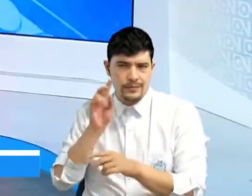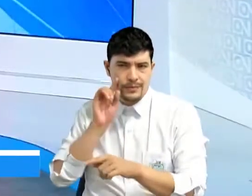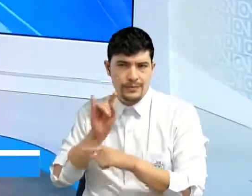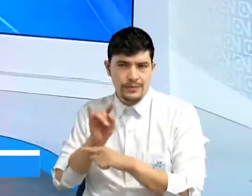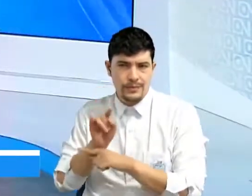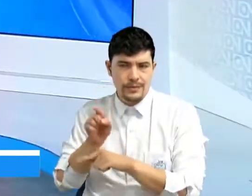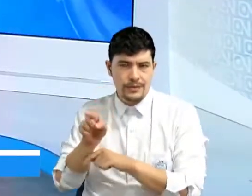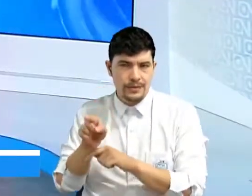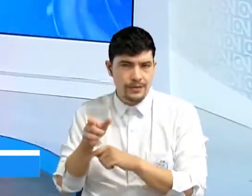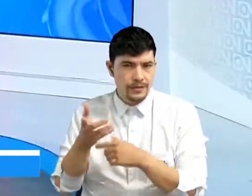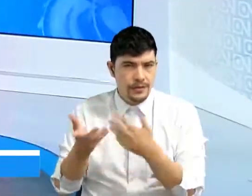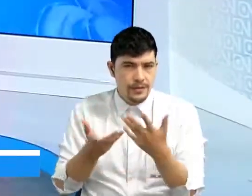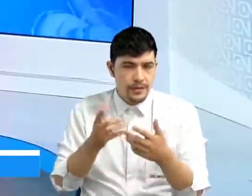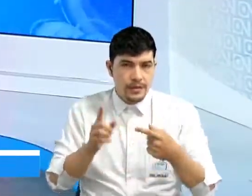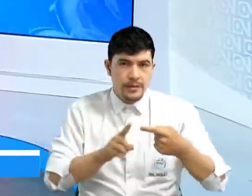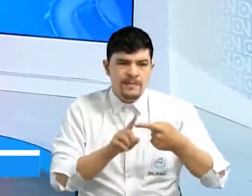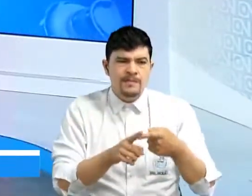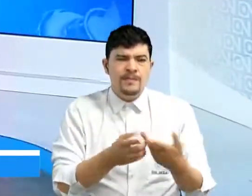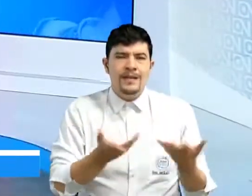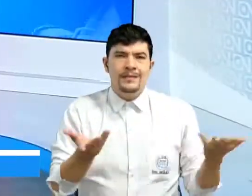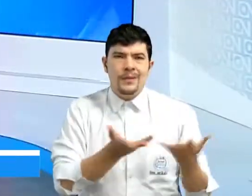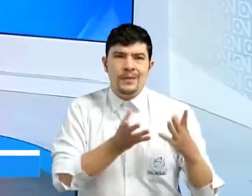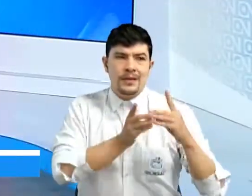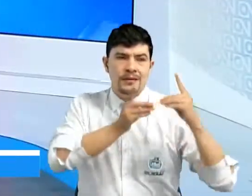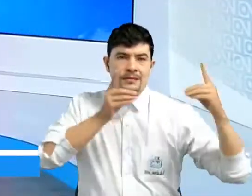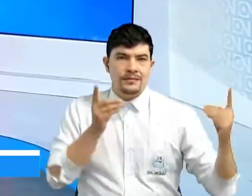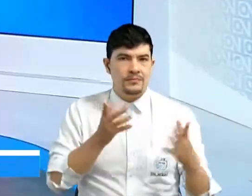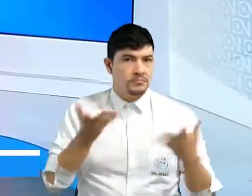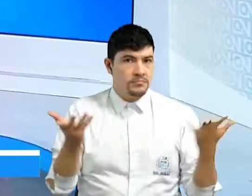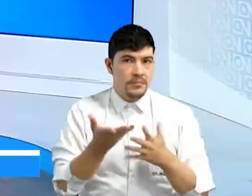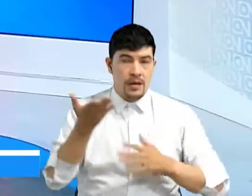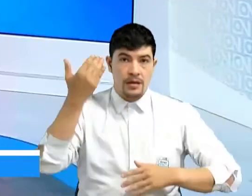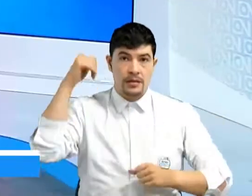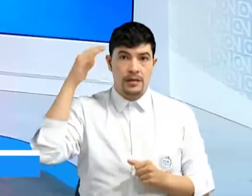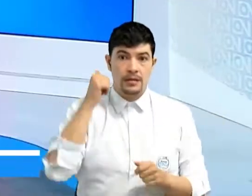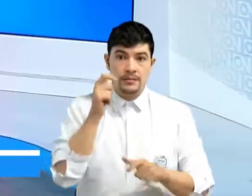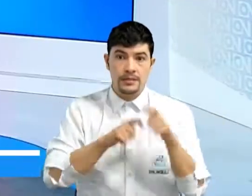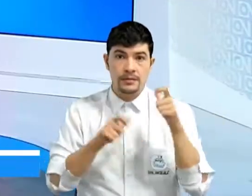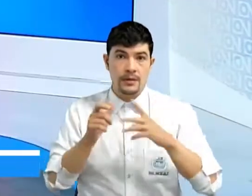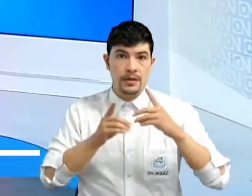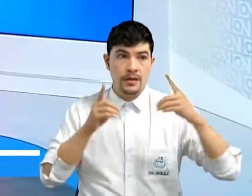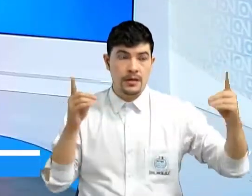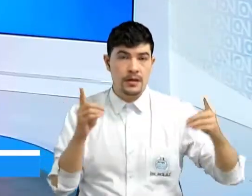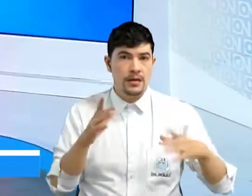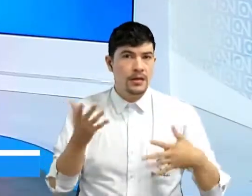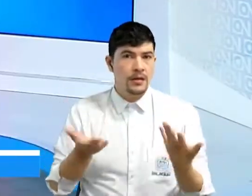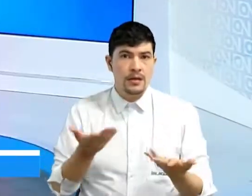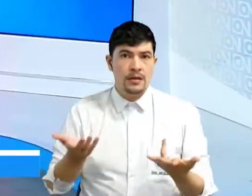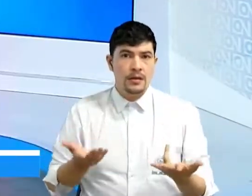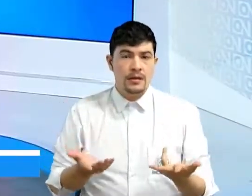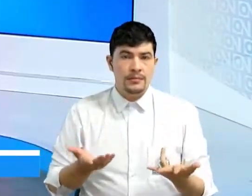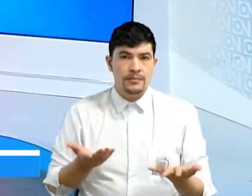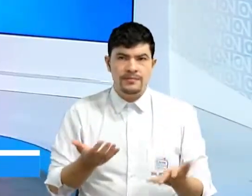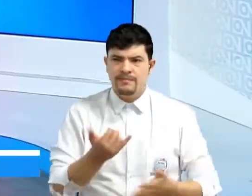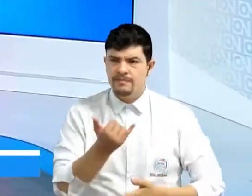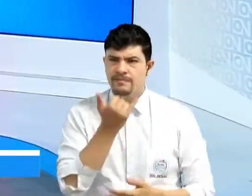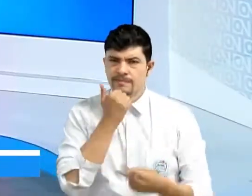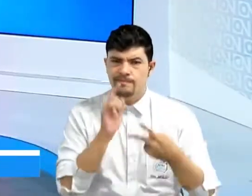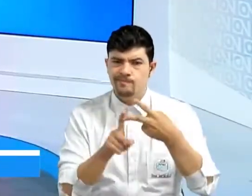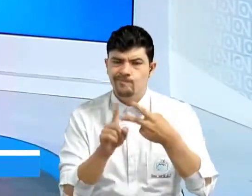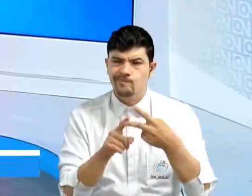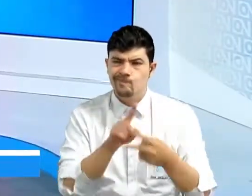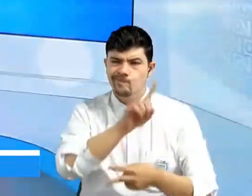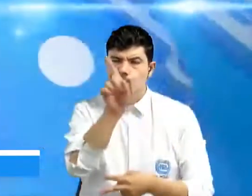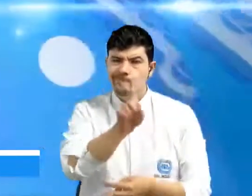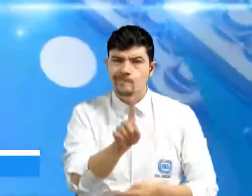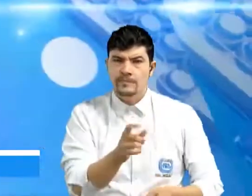en pantalla. Uno, ¿dónde quedó el distanciamiento que las personas deben tener? Dos, ¿qué pasa con las